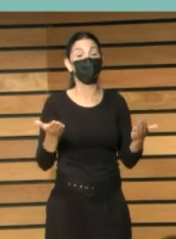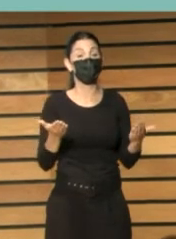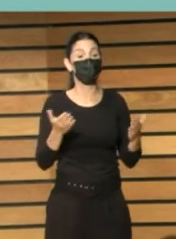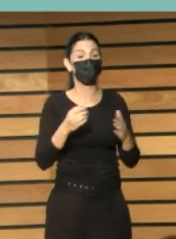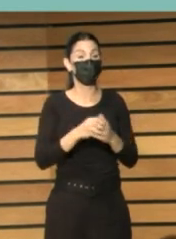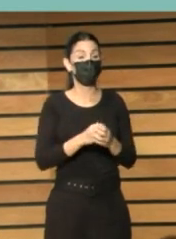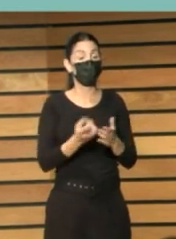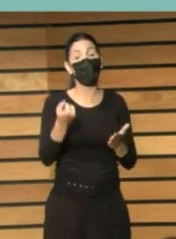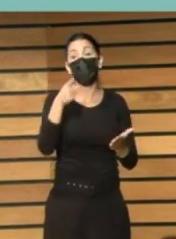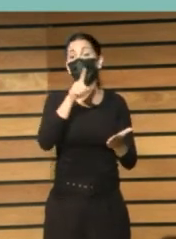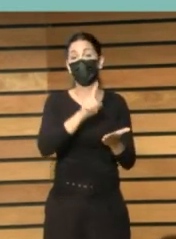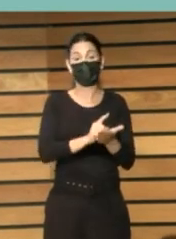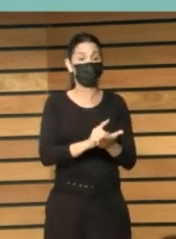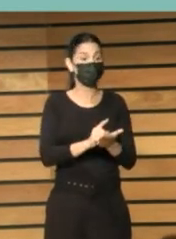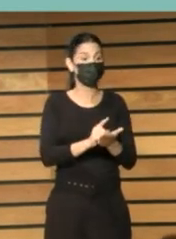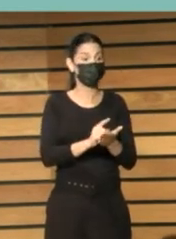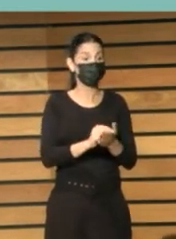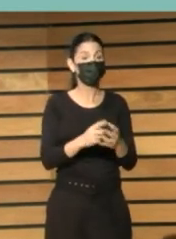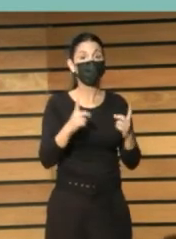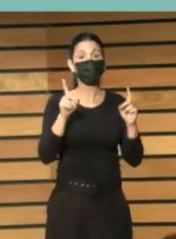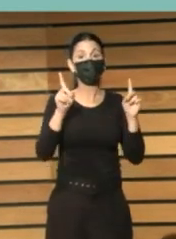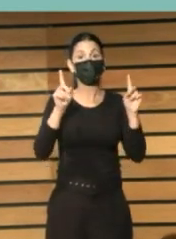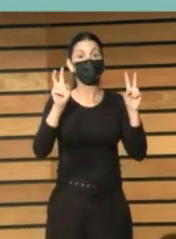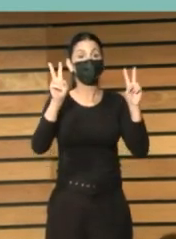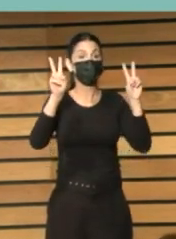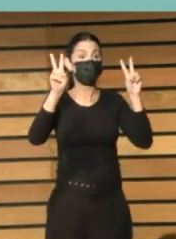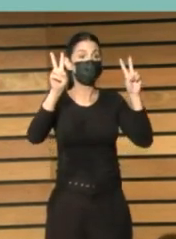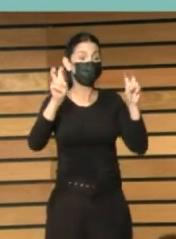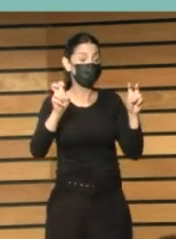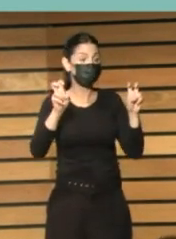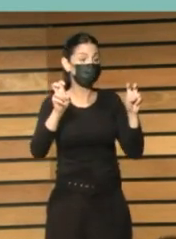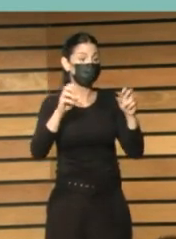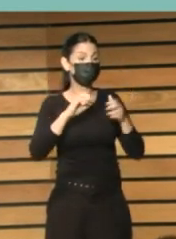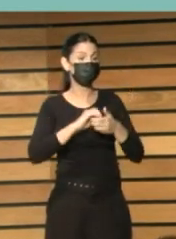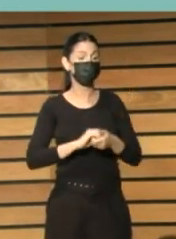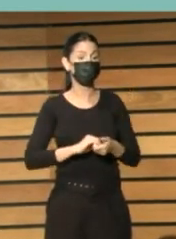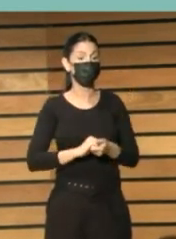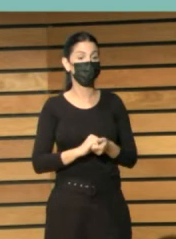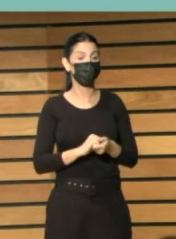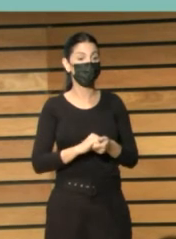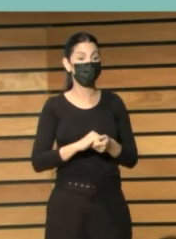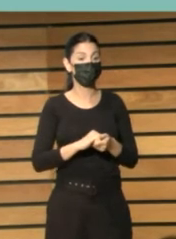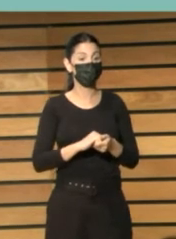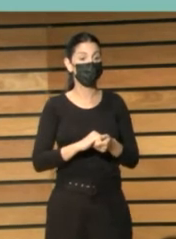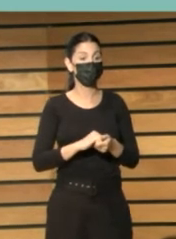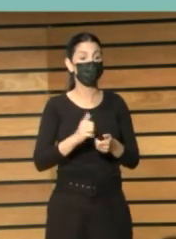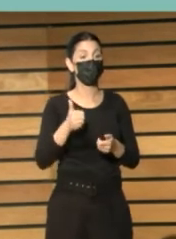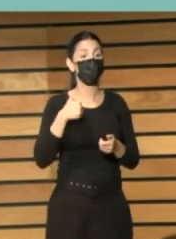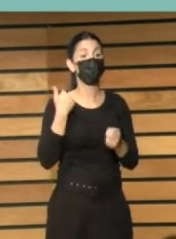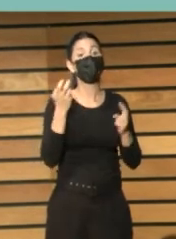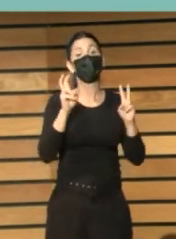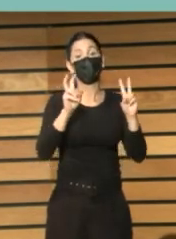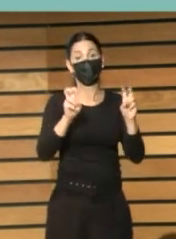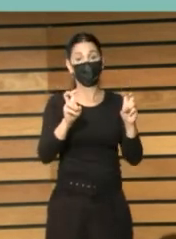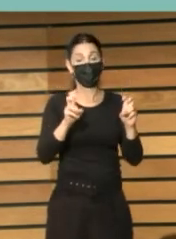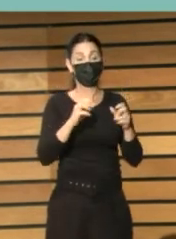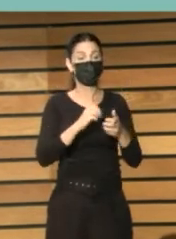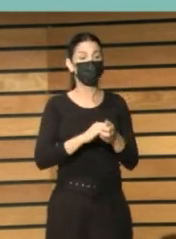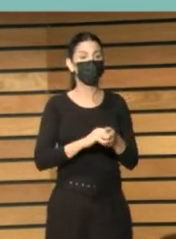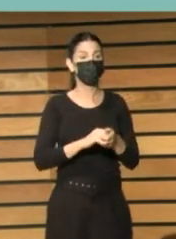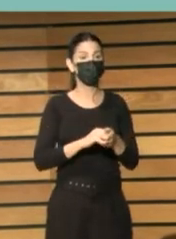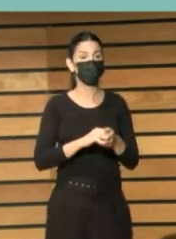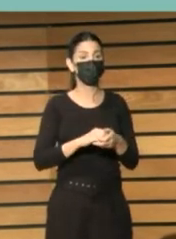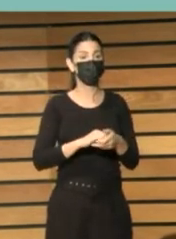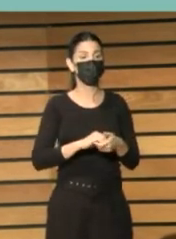volver a decir lo mismo se nos ha abierto otra ventana y otra oportunidad que aprovecharemos porque siempre nos lanzamos a